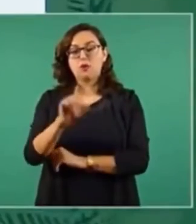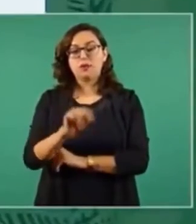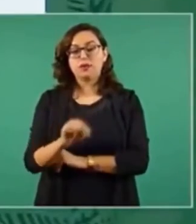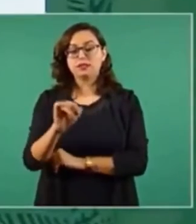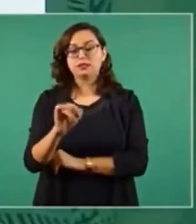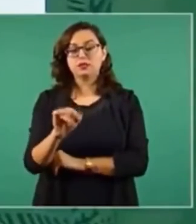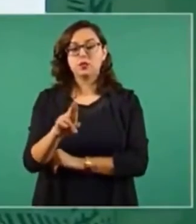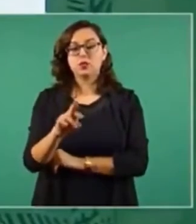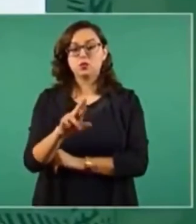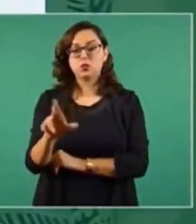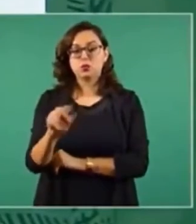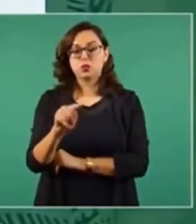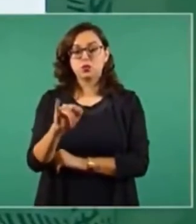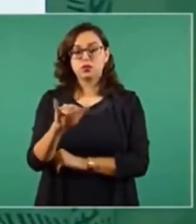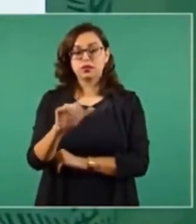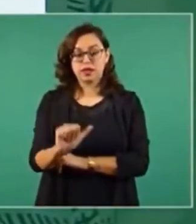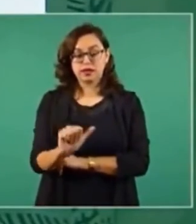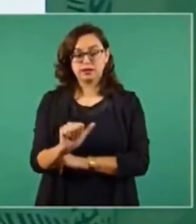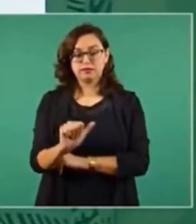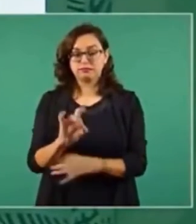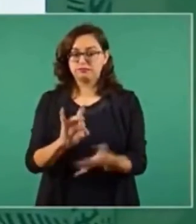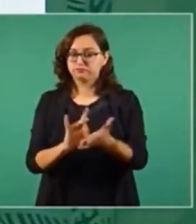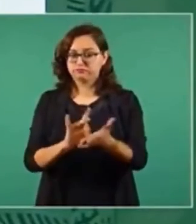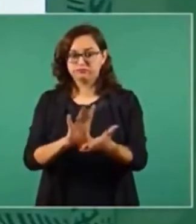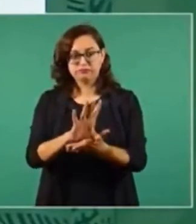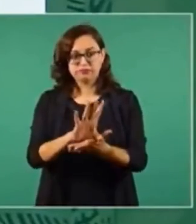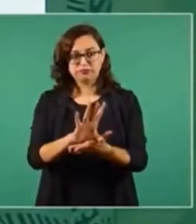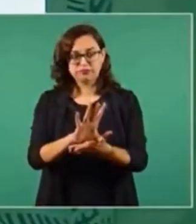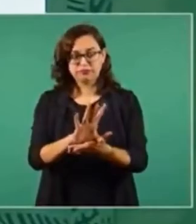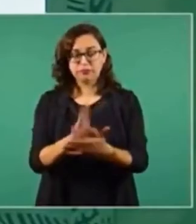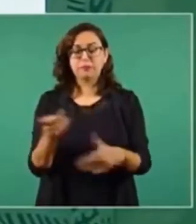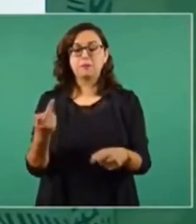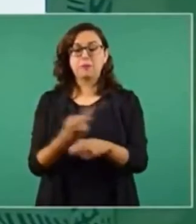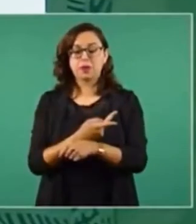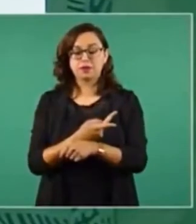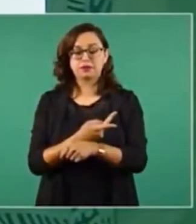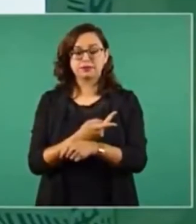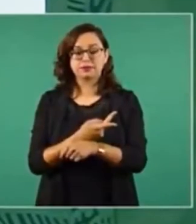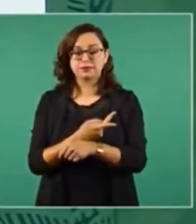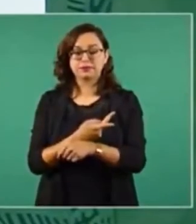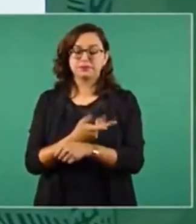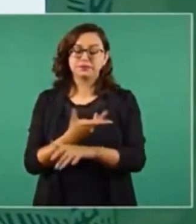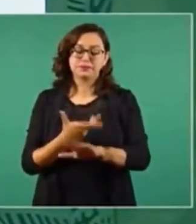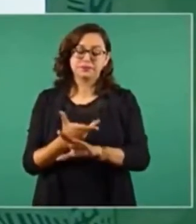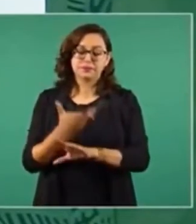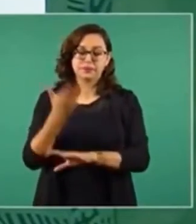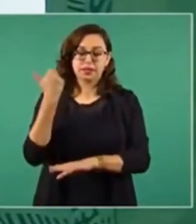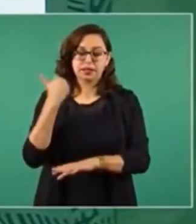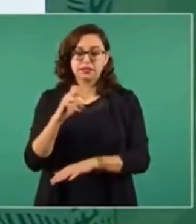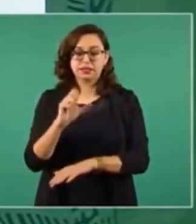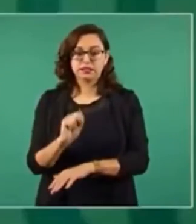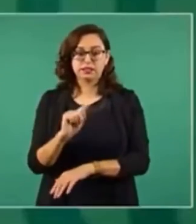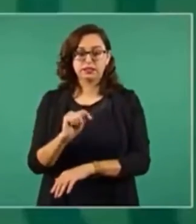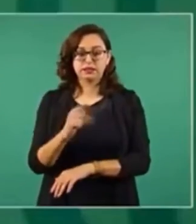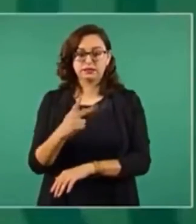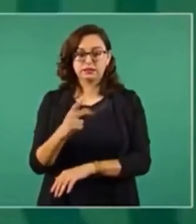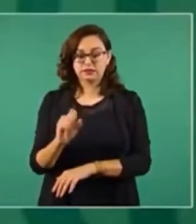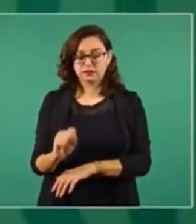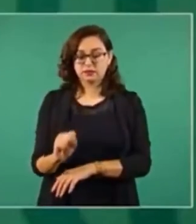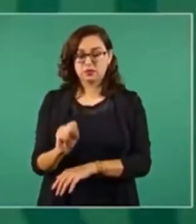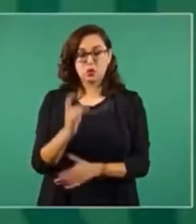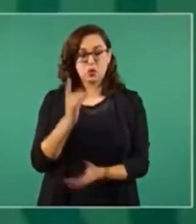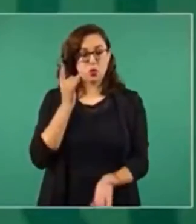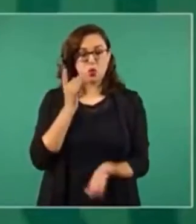porque la secretaria del trabajo en ese entonces pues estaba al servicio de los